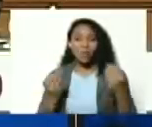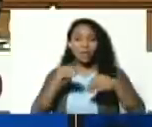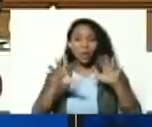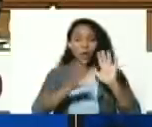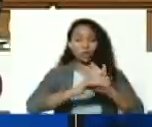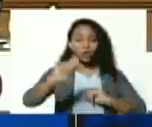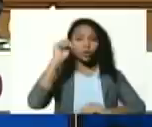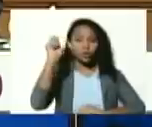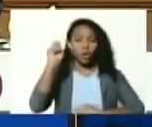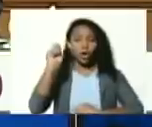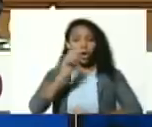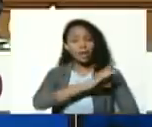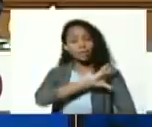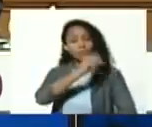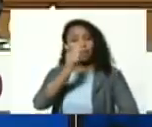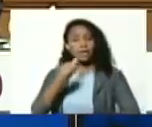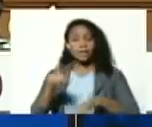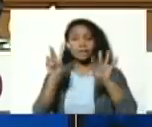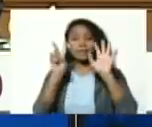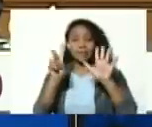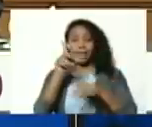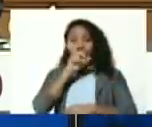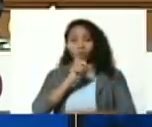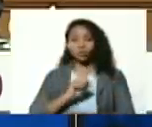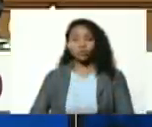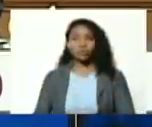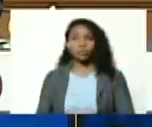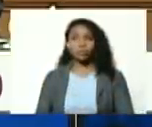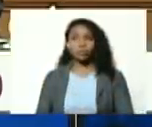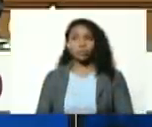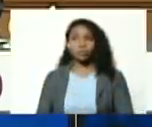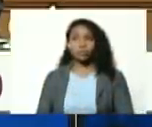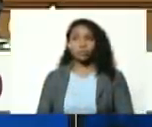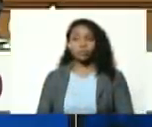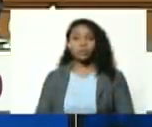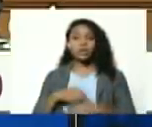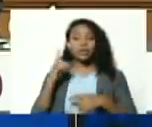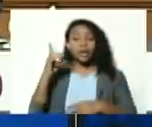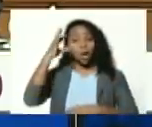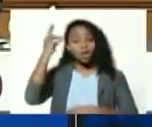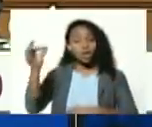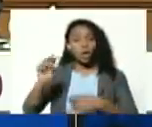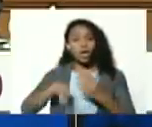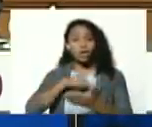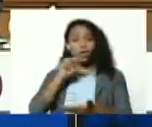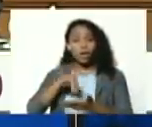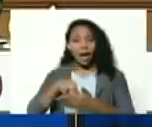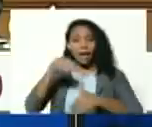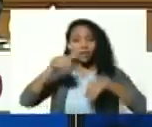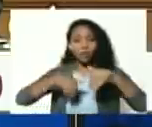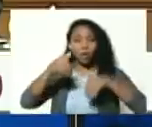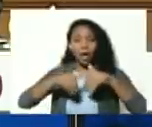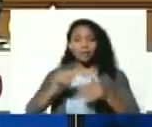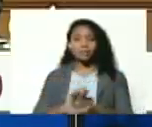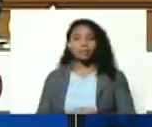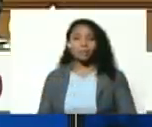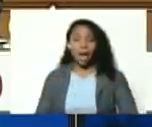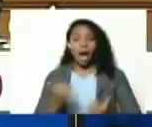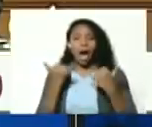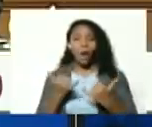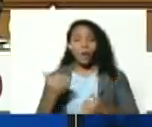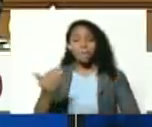rector por siete años del consejo nacional electoral ahora es